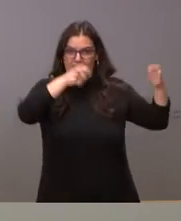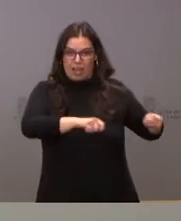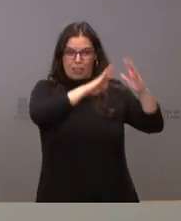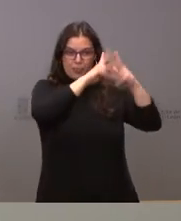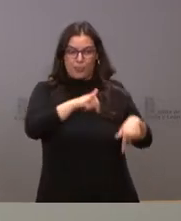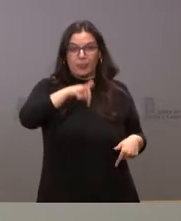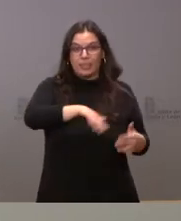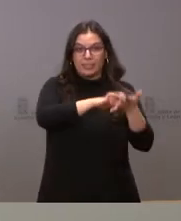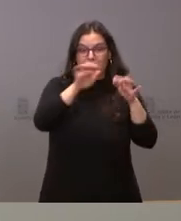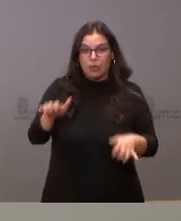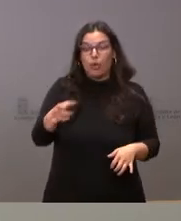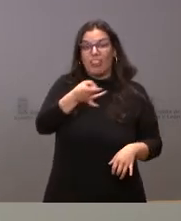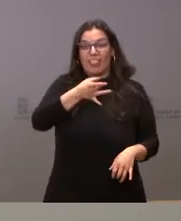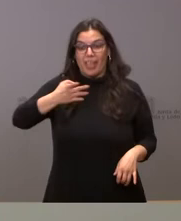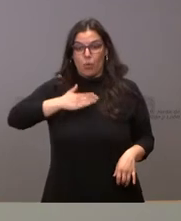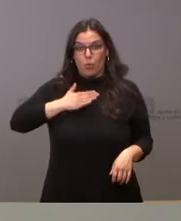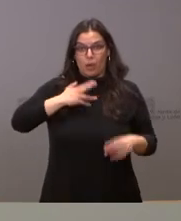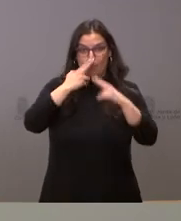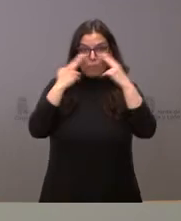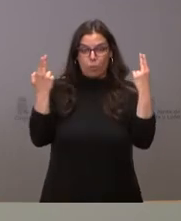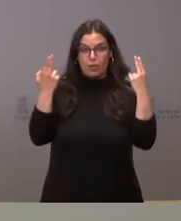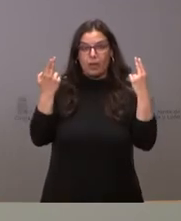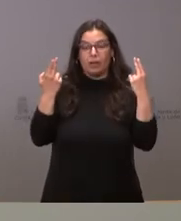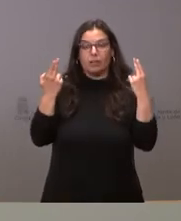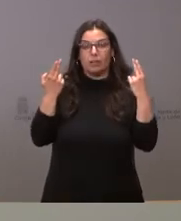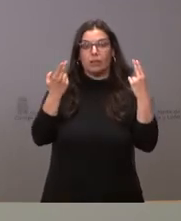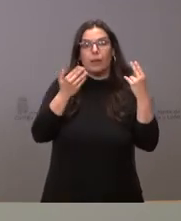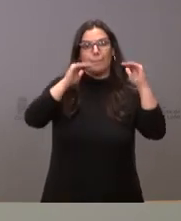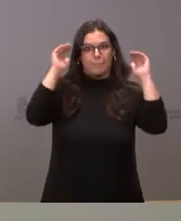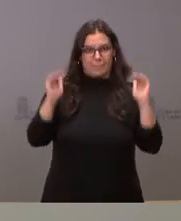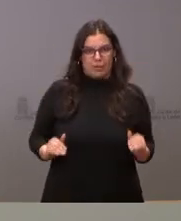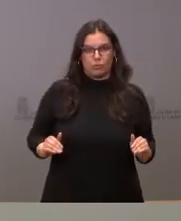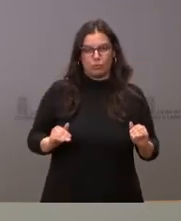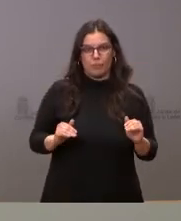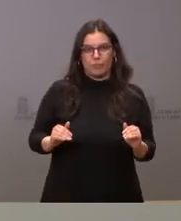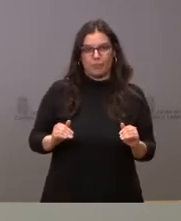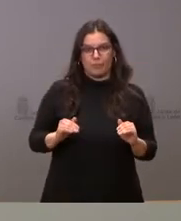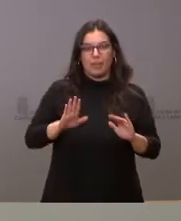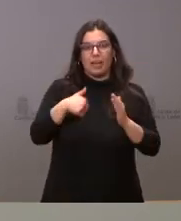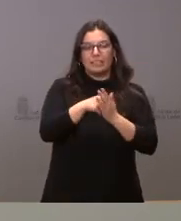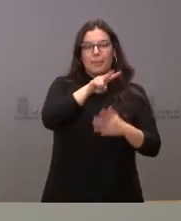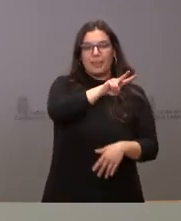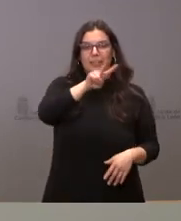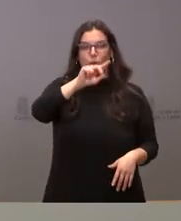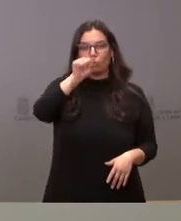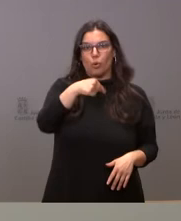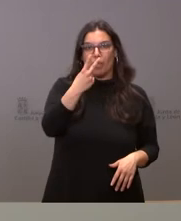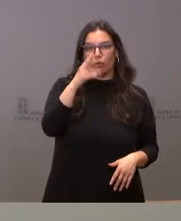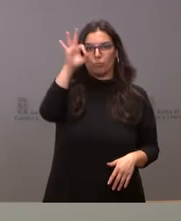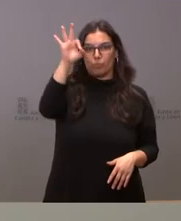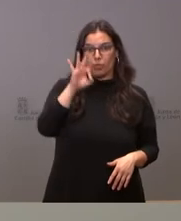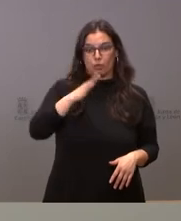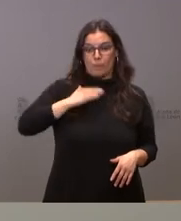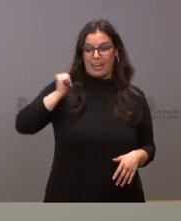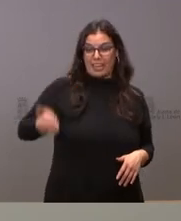Castilla y León reduce al cierre del año pasado su nivel de endeudamiento, baja hasta el 22,2% del PIB.